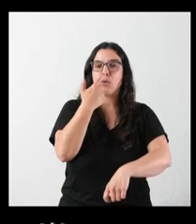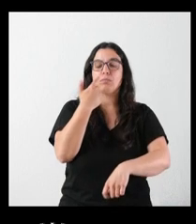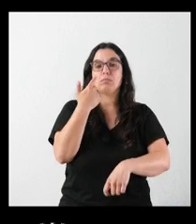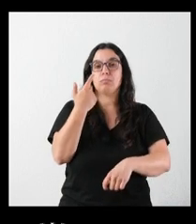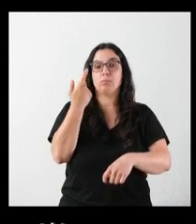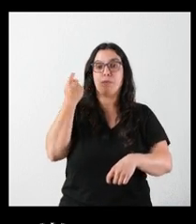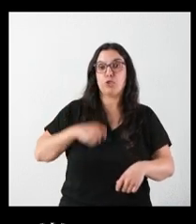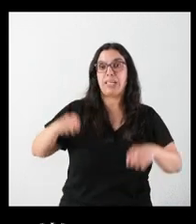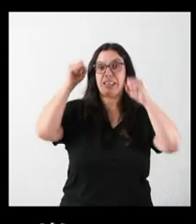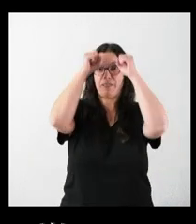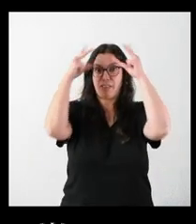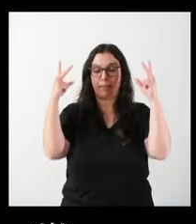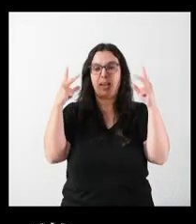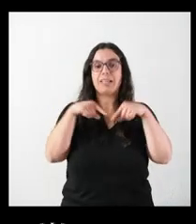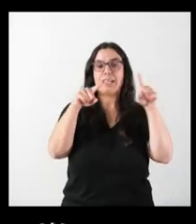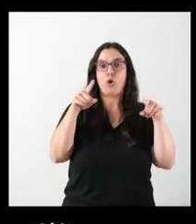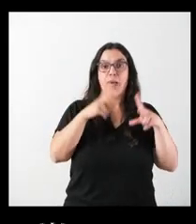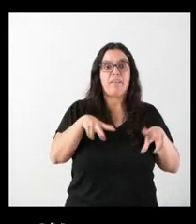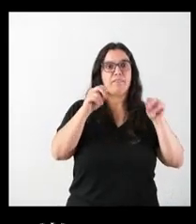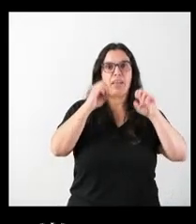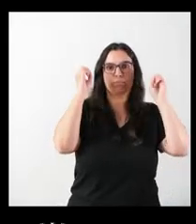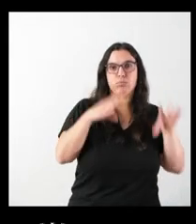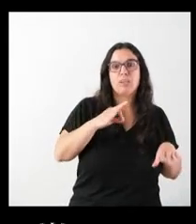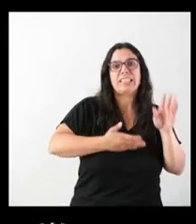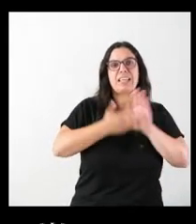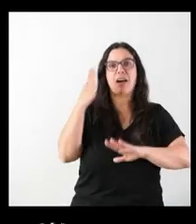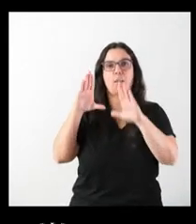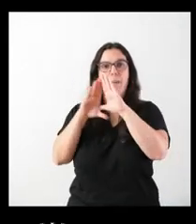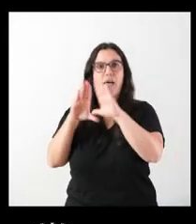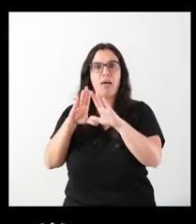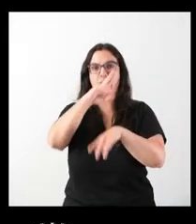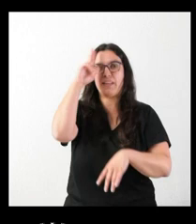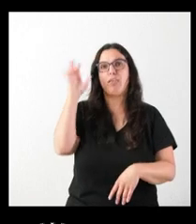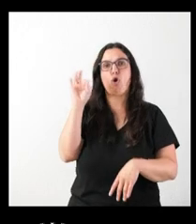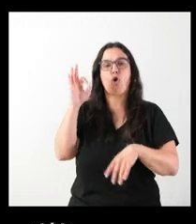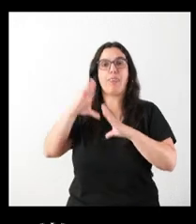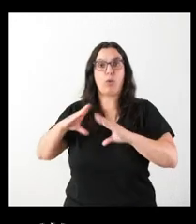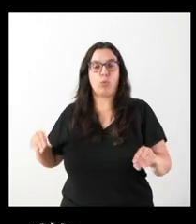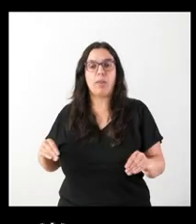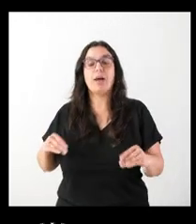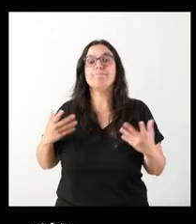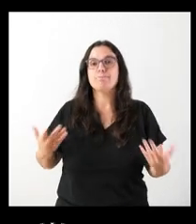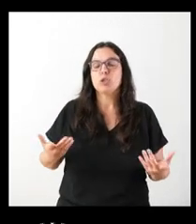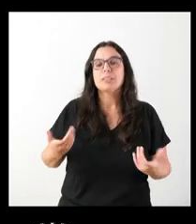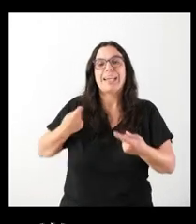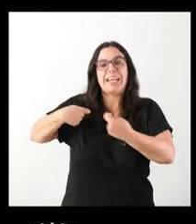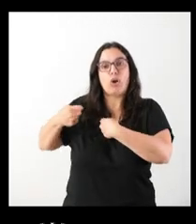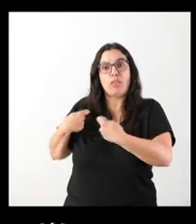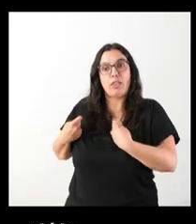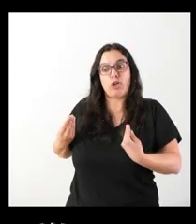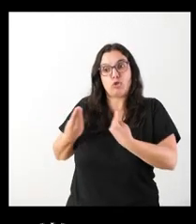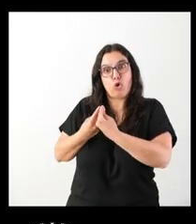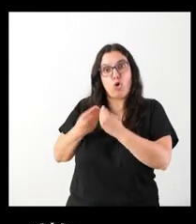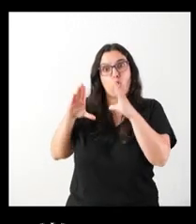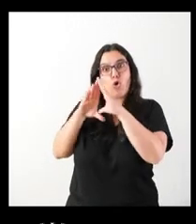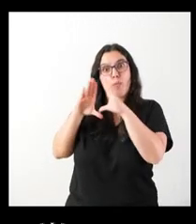enfermería desde Segovia a Madrid o Andalucía, ¿en qué punto se encuentran las negociaciones con la Comunidad de Madrid para firmar un acuerdo que